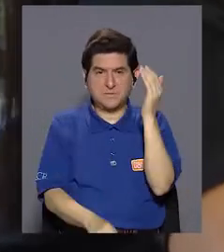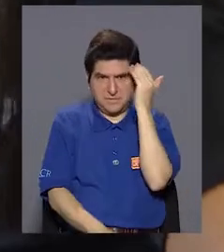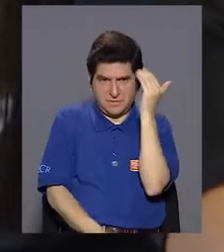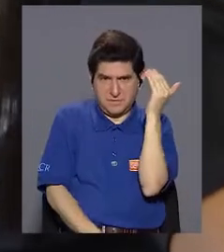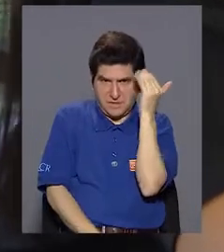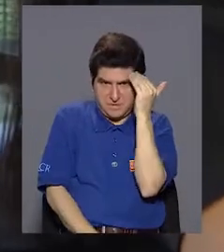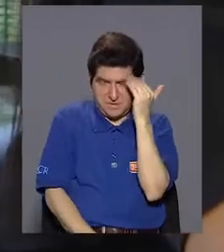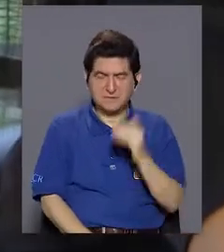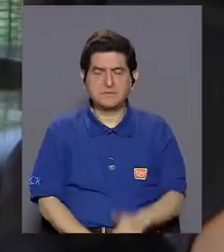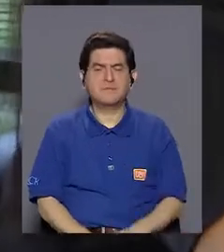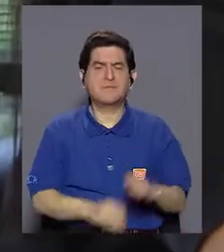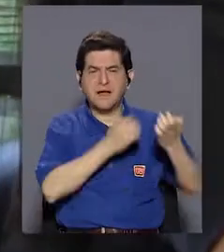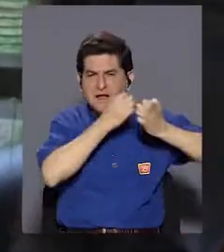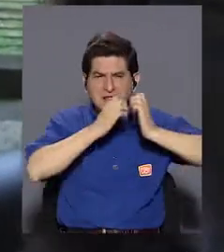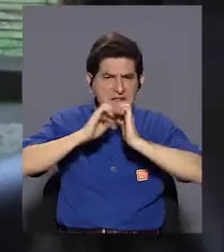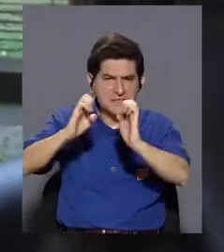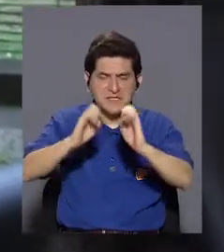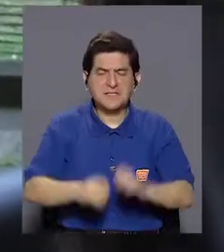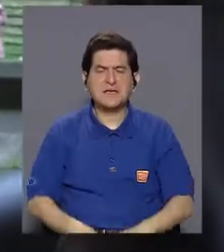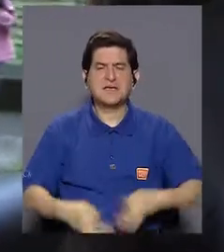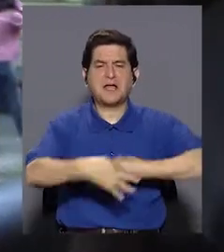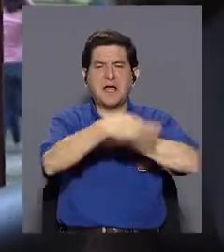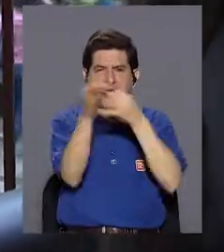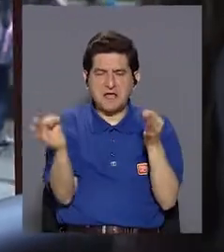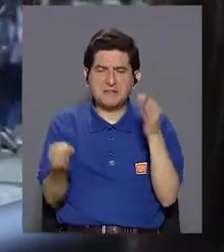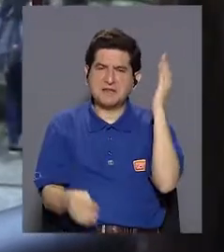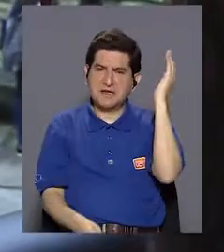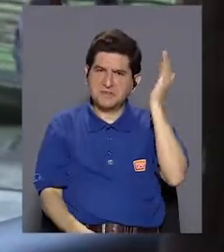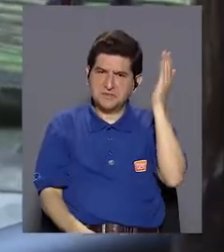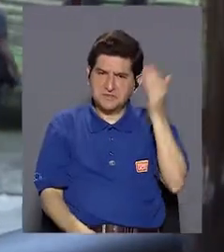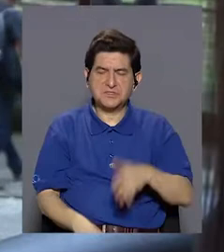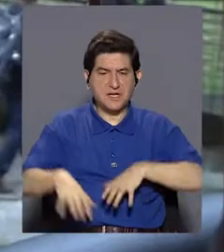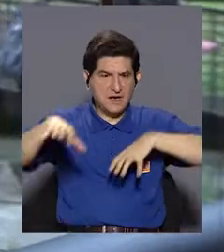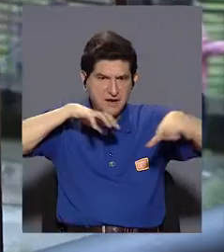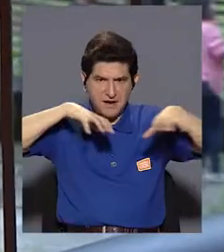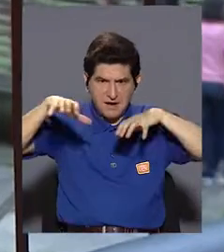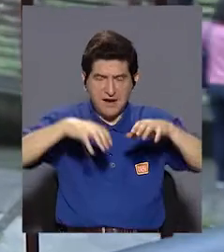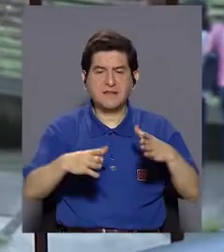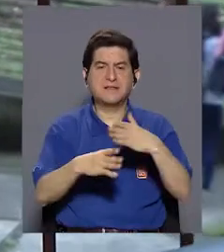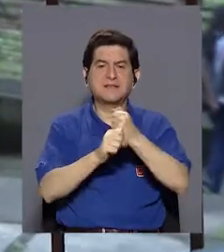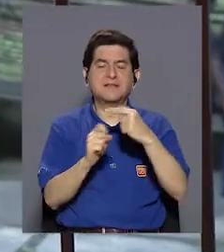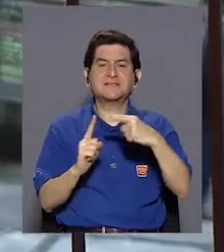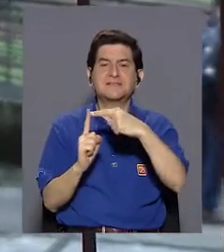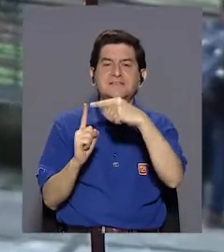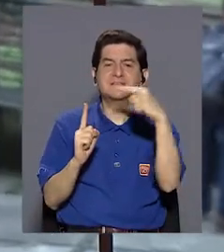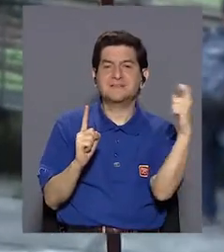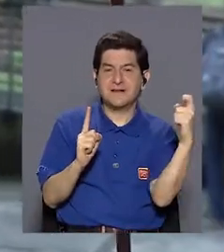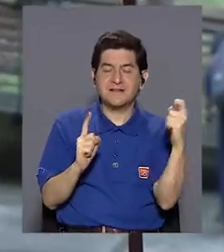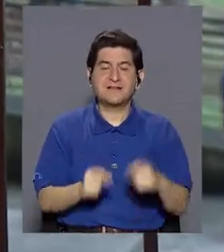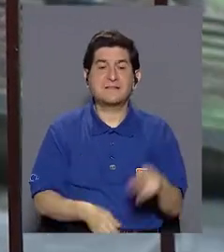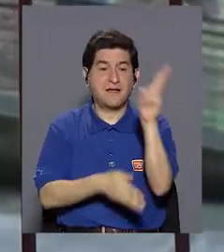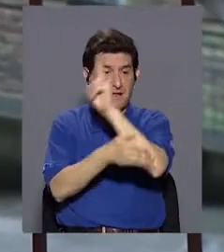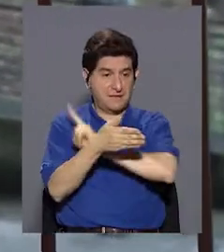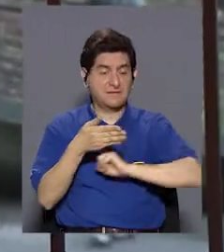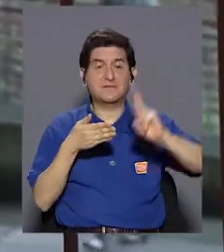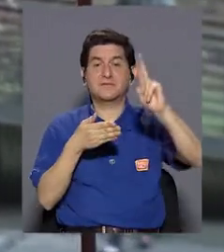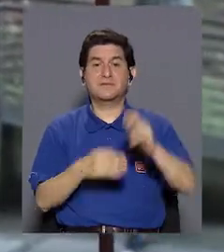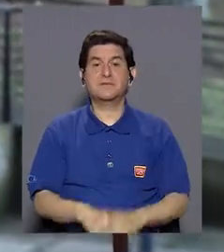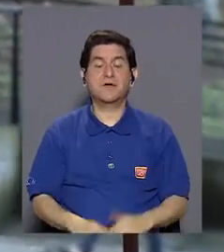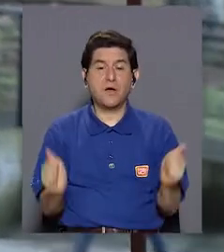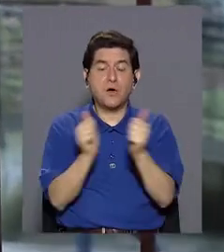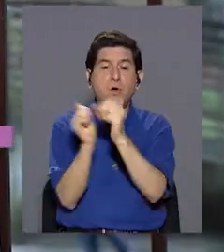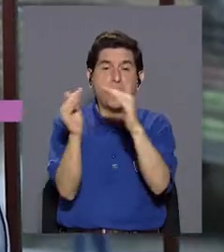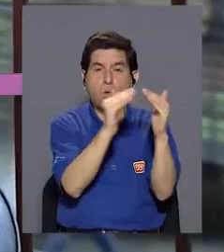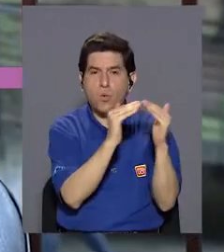conozca, sea consciente de las estrategias, por medio de talleres, charlas, actividades que hacemos desde la U, con